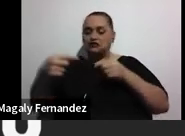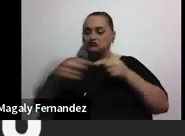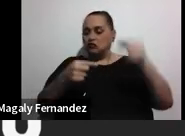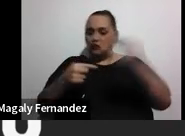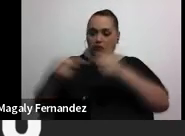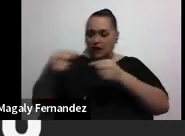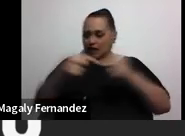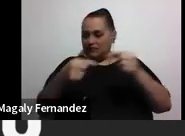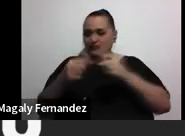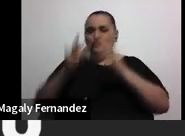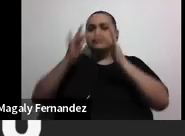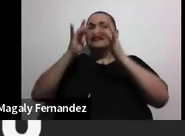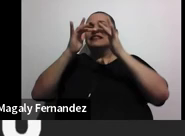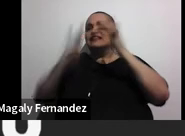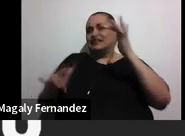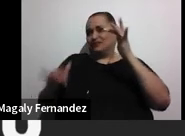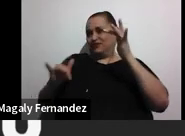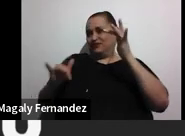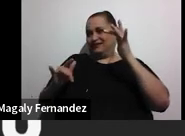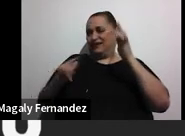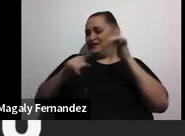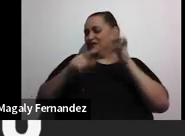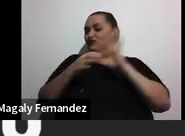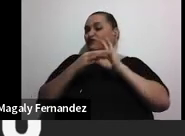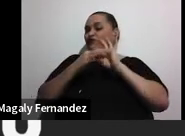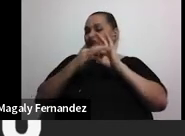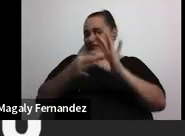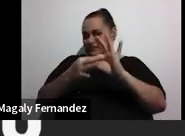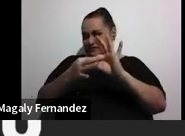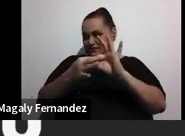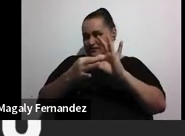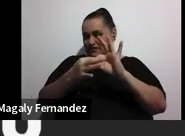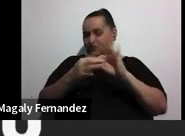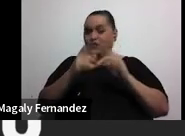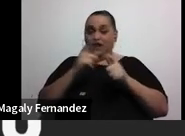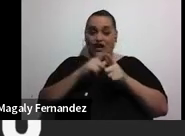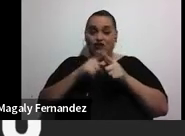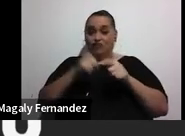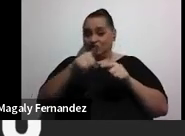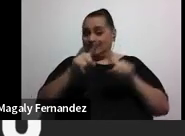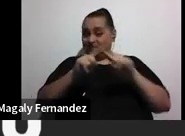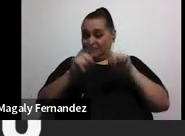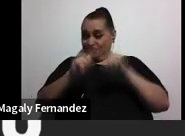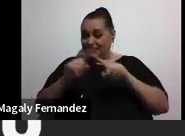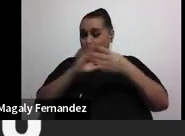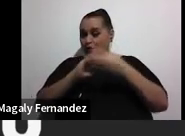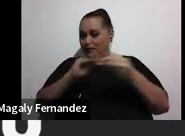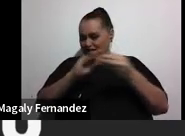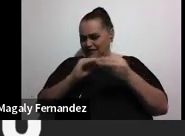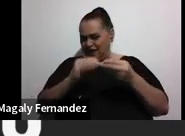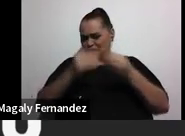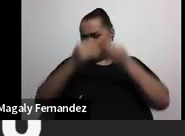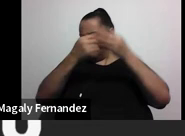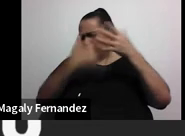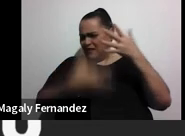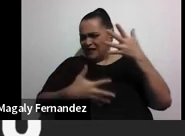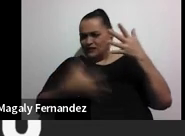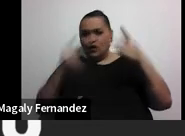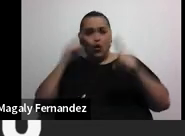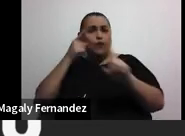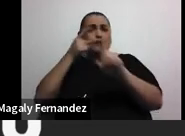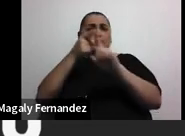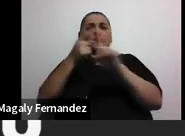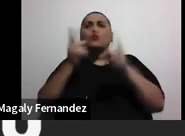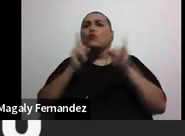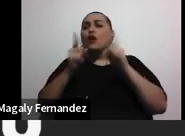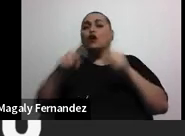desconectarme esto es muy relacionado con lo que les digo entonces bueno aquí varios comentarios pueden haber más el objetivo de acá es que ustedes se